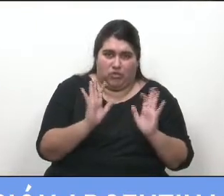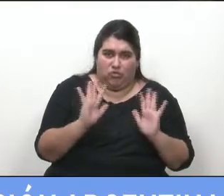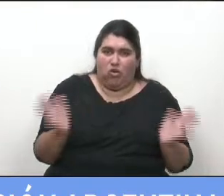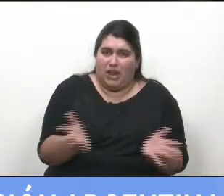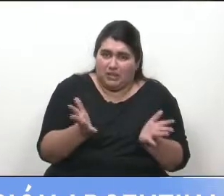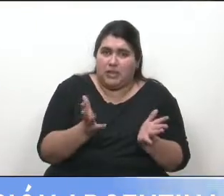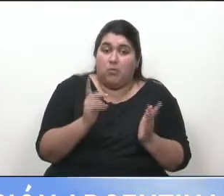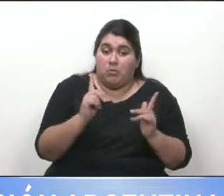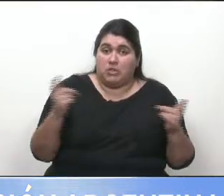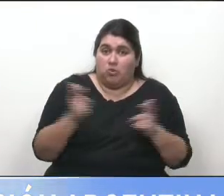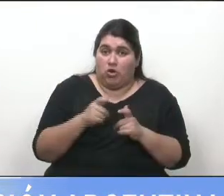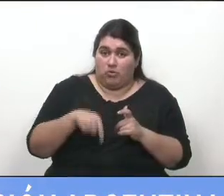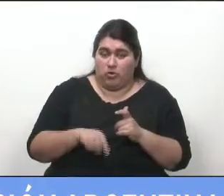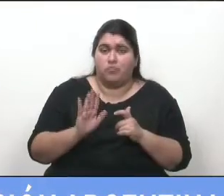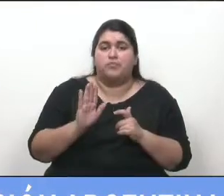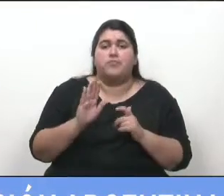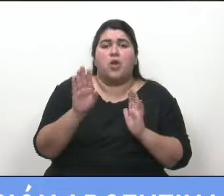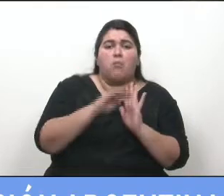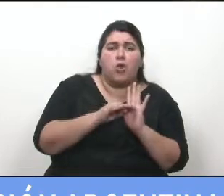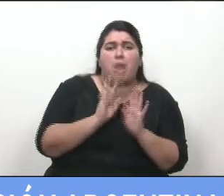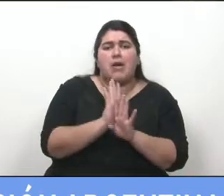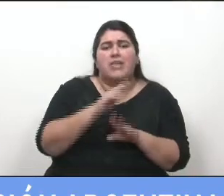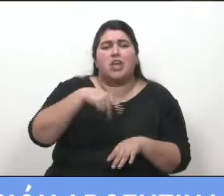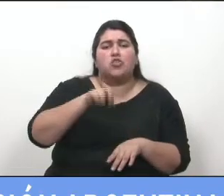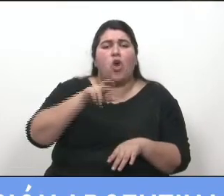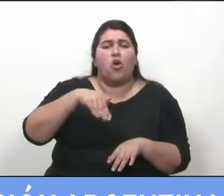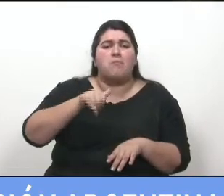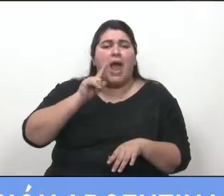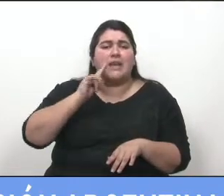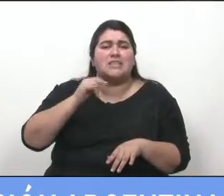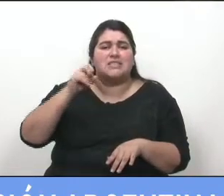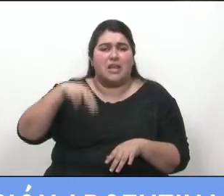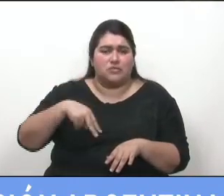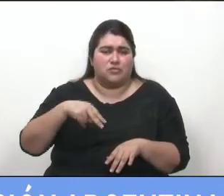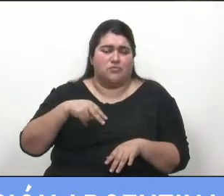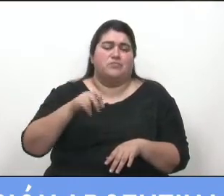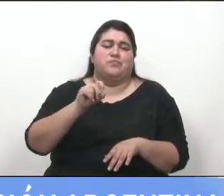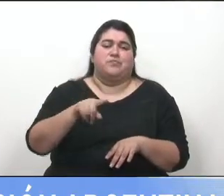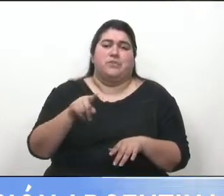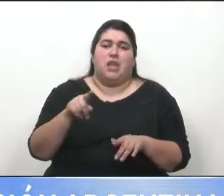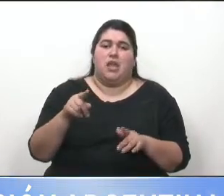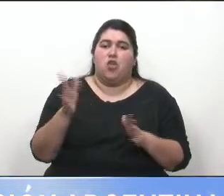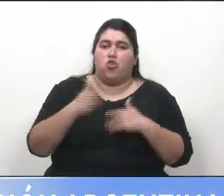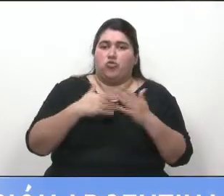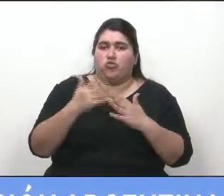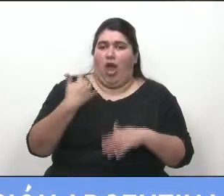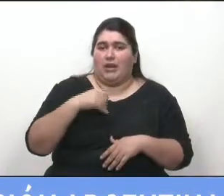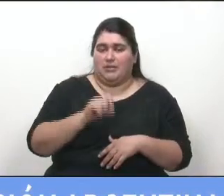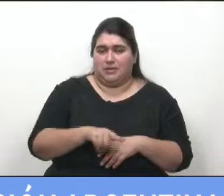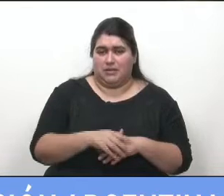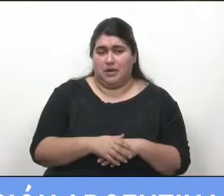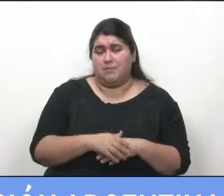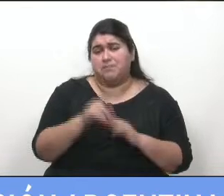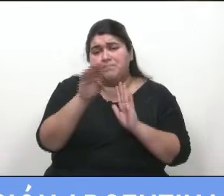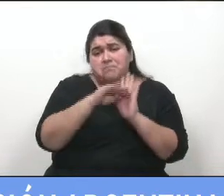tratamiento establece un programa de normalización para reactivar también la construcción federal argentina. Este es un régimen